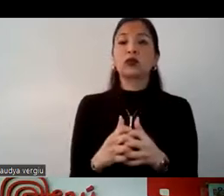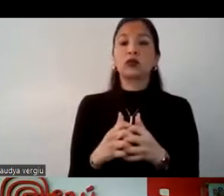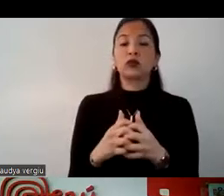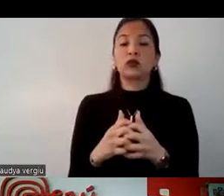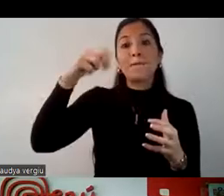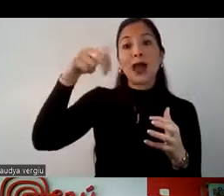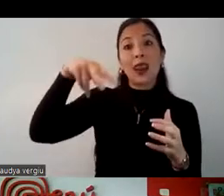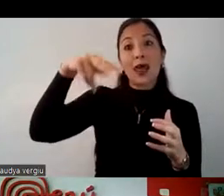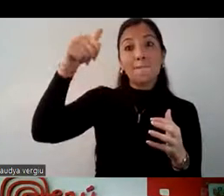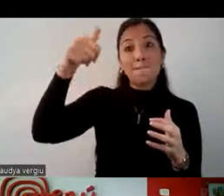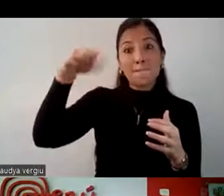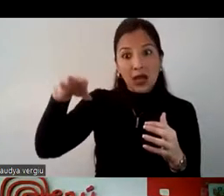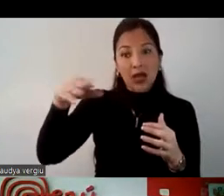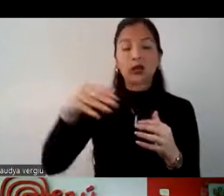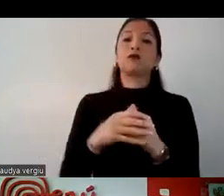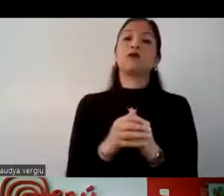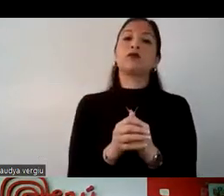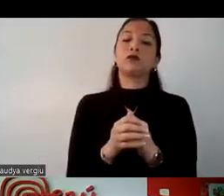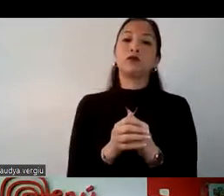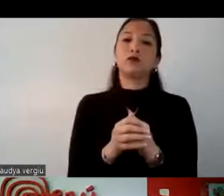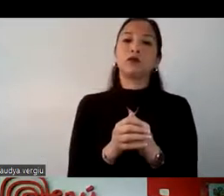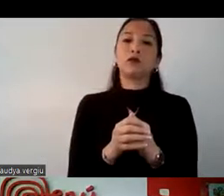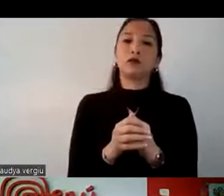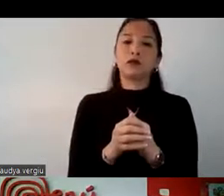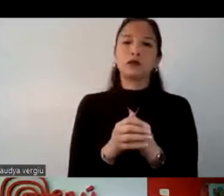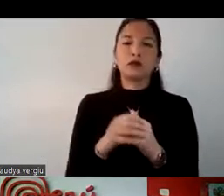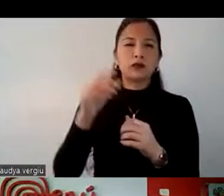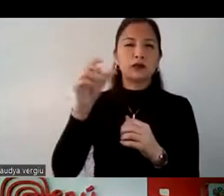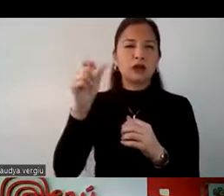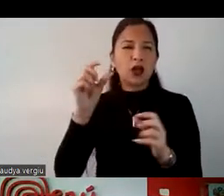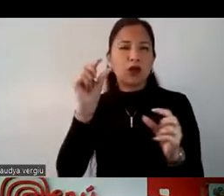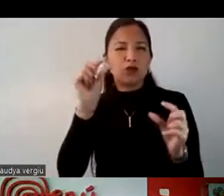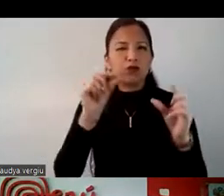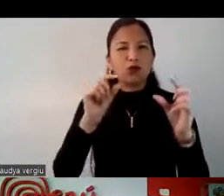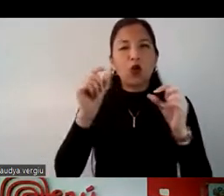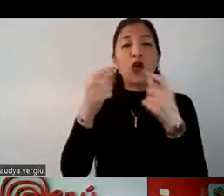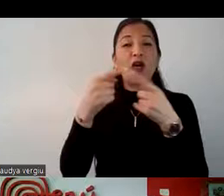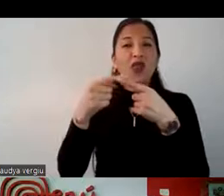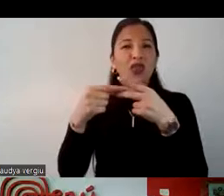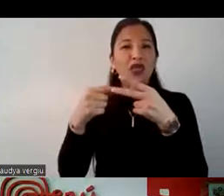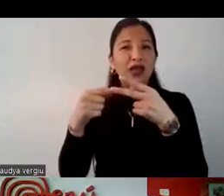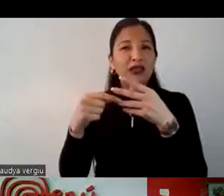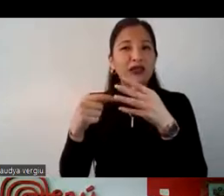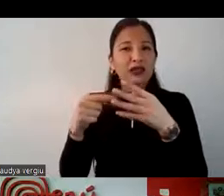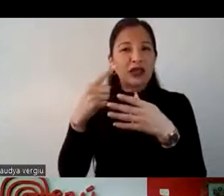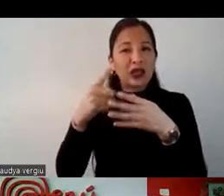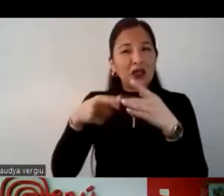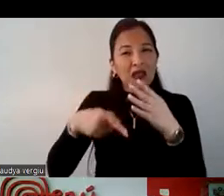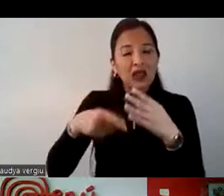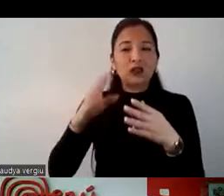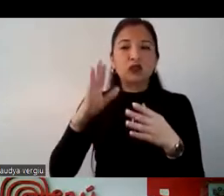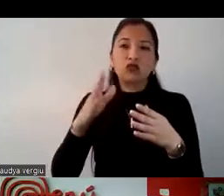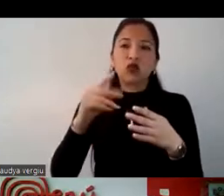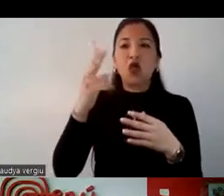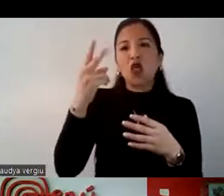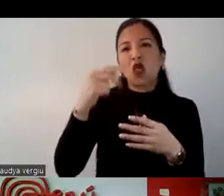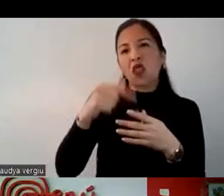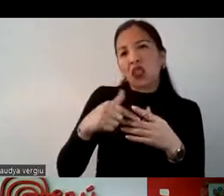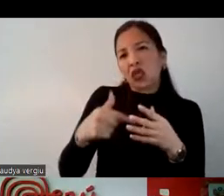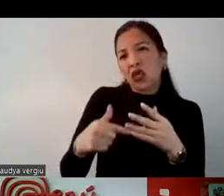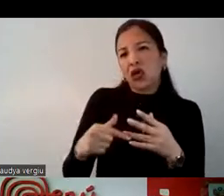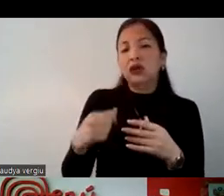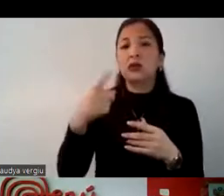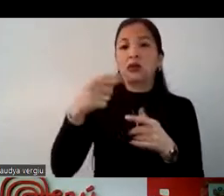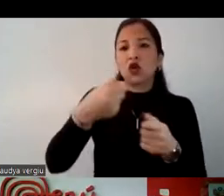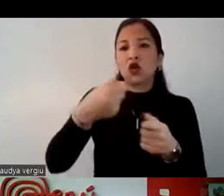Panamá, por ejemplo, también se visita mucho, aunque en el caso de Panamá son pocos días los que se quedan. Puede ser que sean solo dos días para hacer un